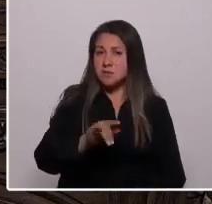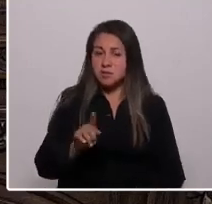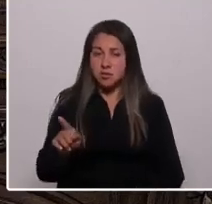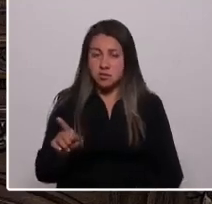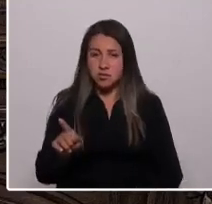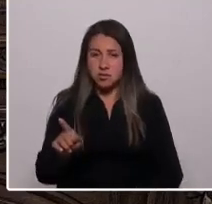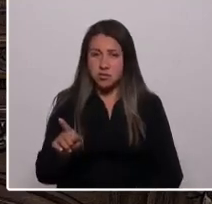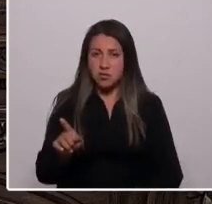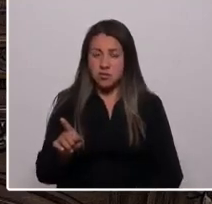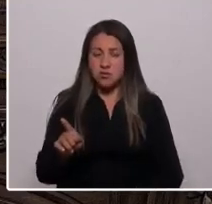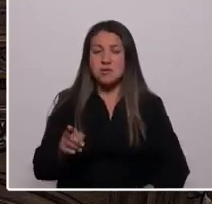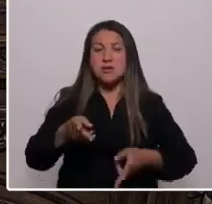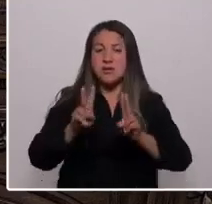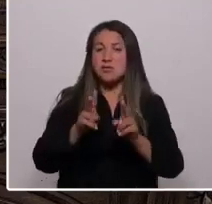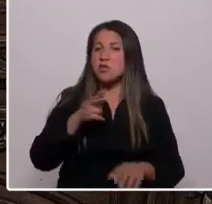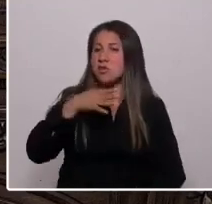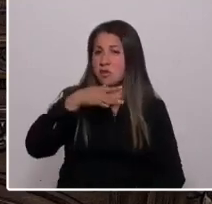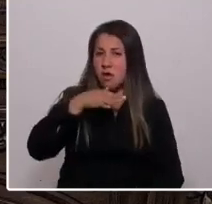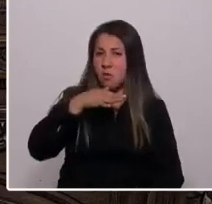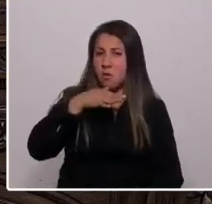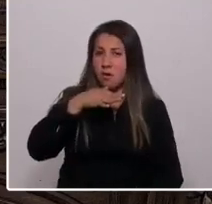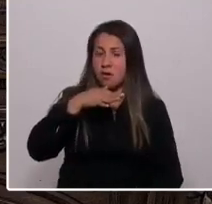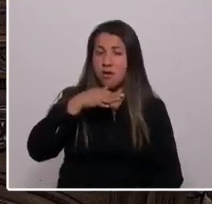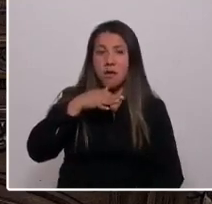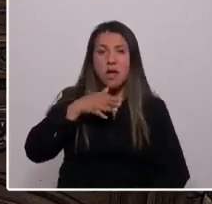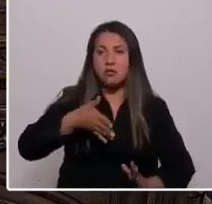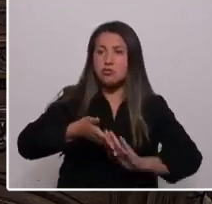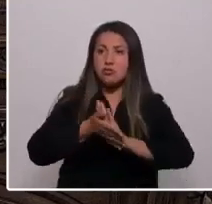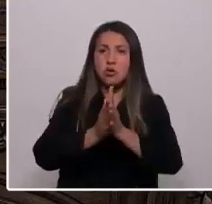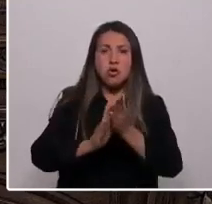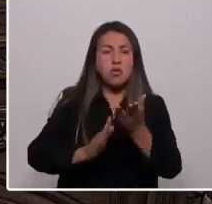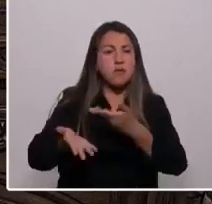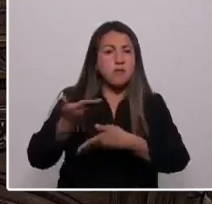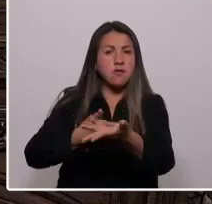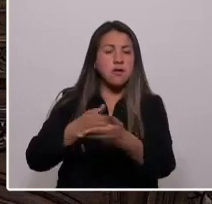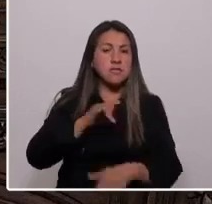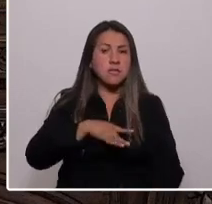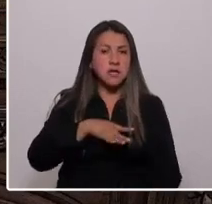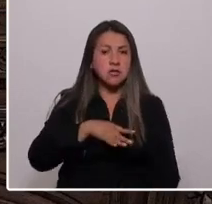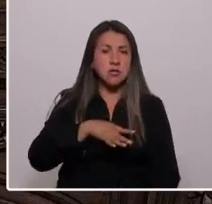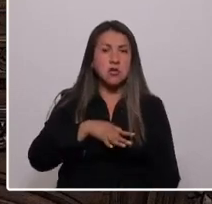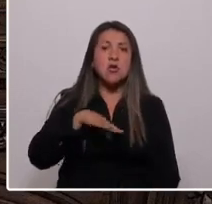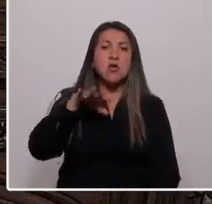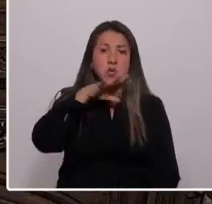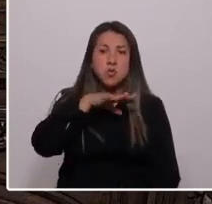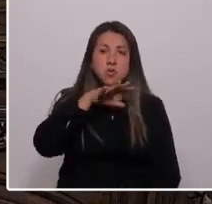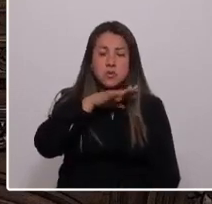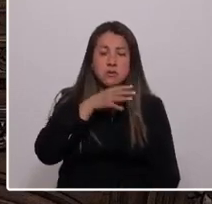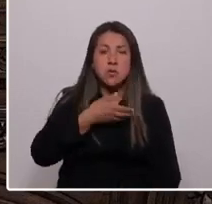derecho de agua debe volver a todos los chilenos y chilenas con uso prioritario del consumo humano.